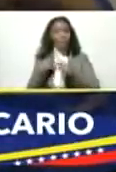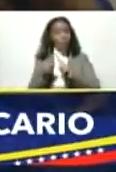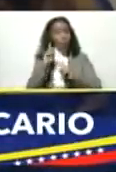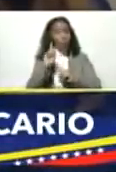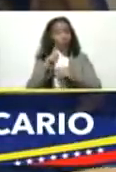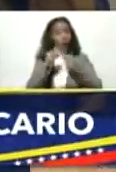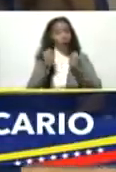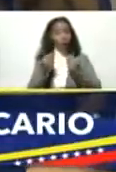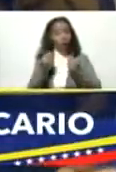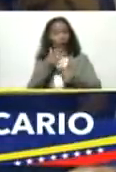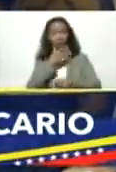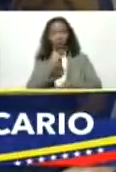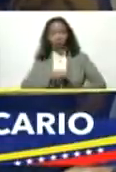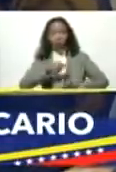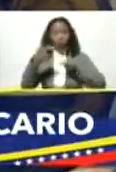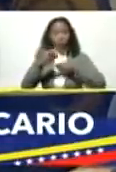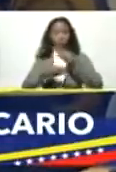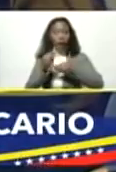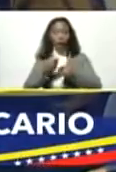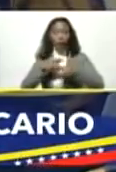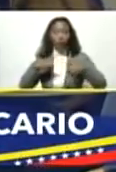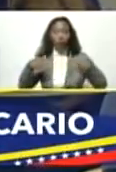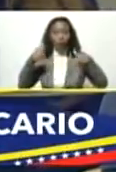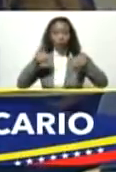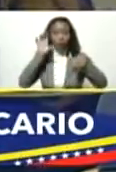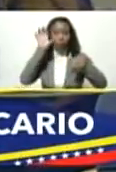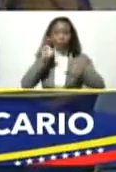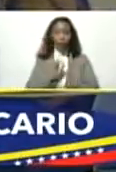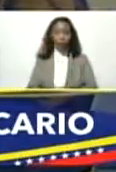economía exportadora que genere riqueza plata para el país